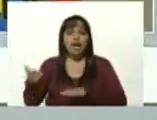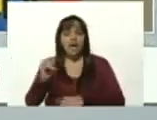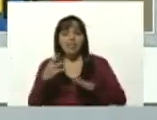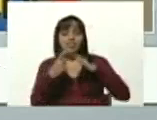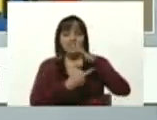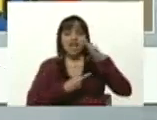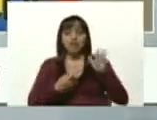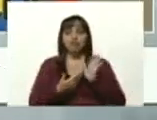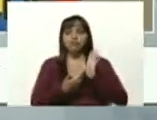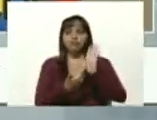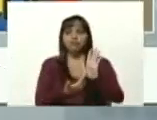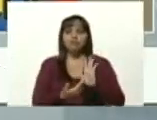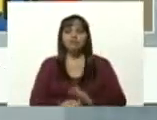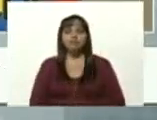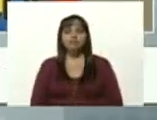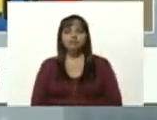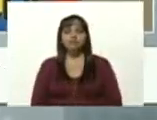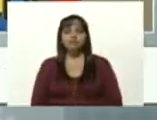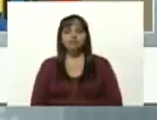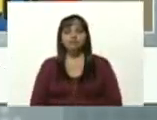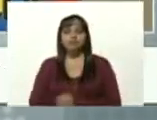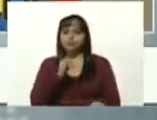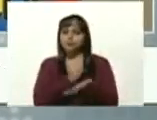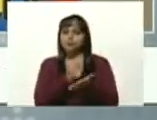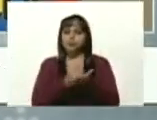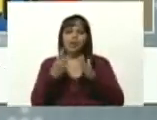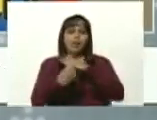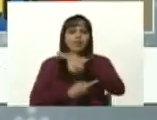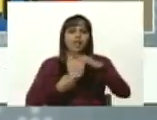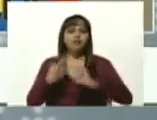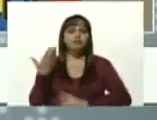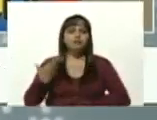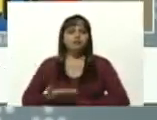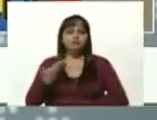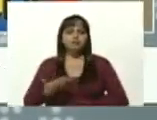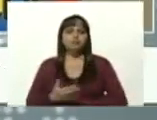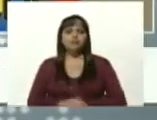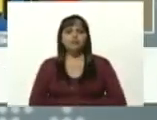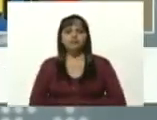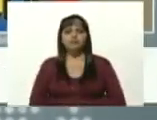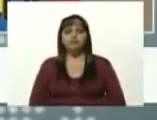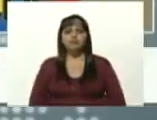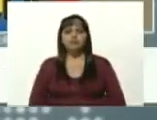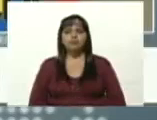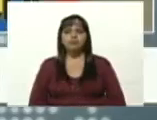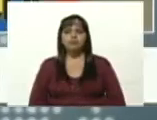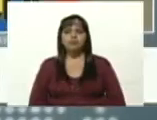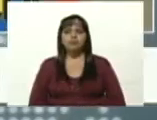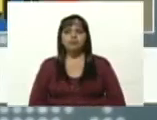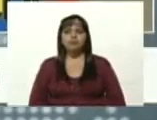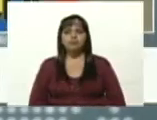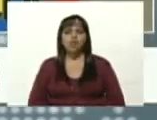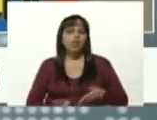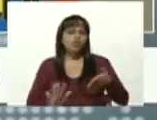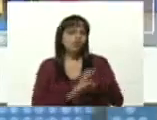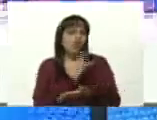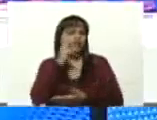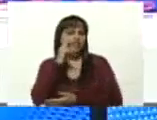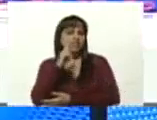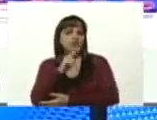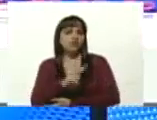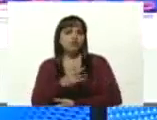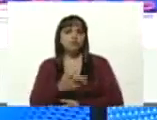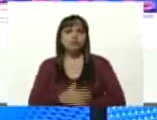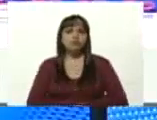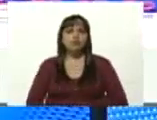datos miren muchachos fíjense estos datos tan importantes de la diversidad la